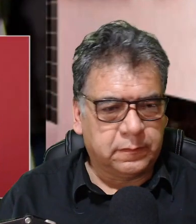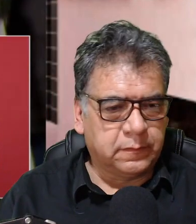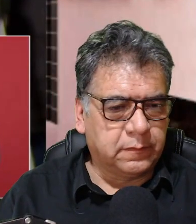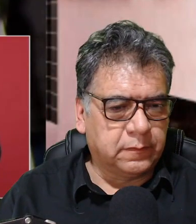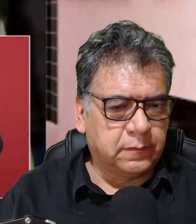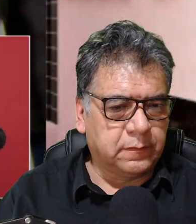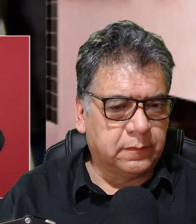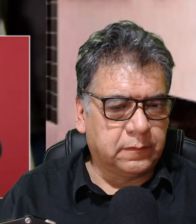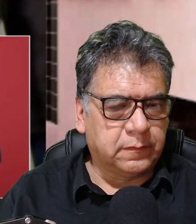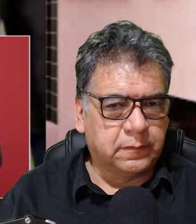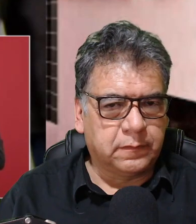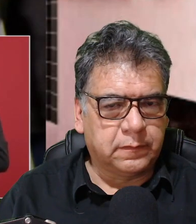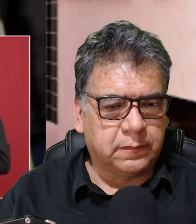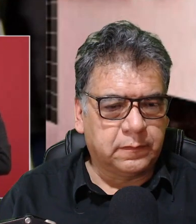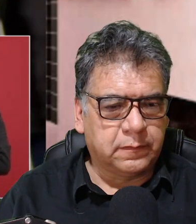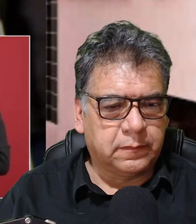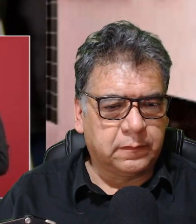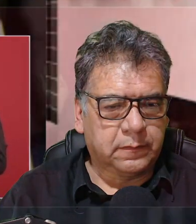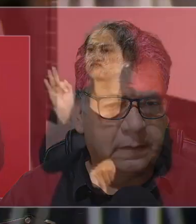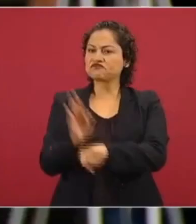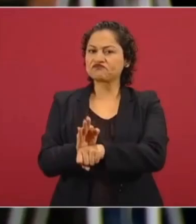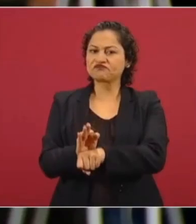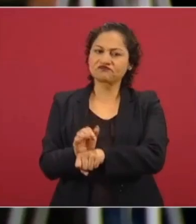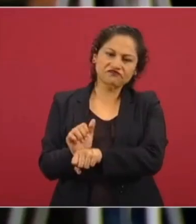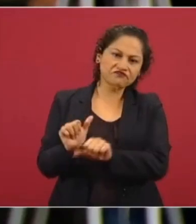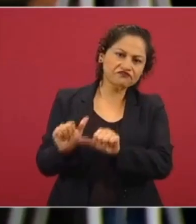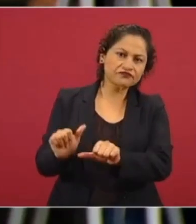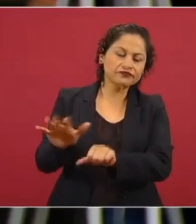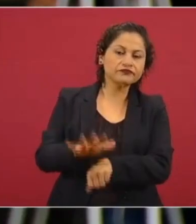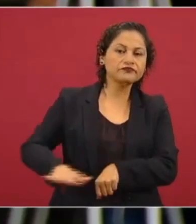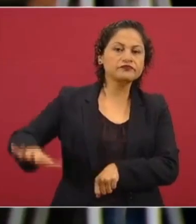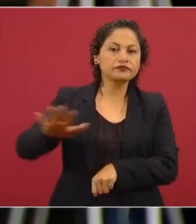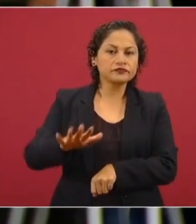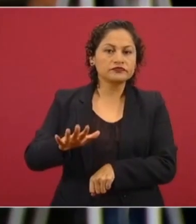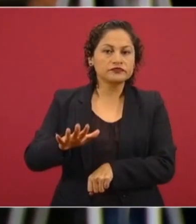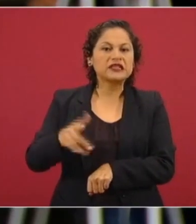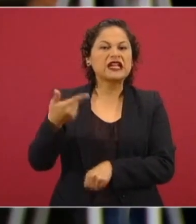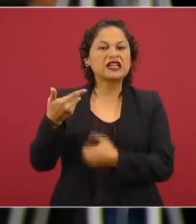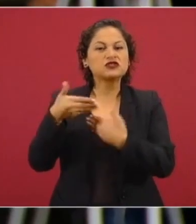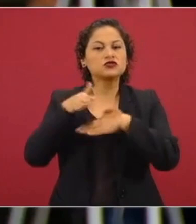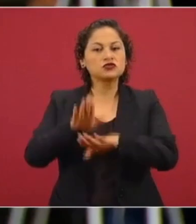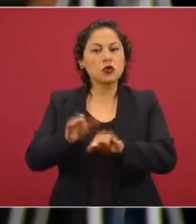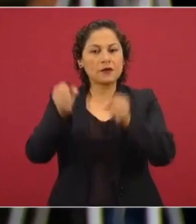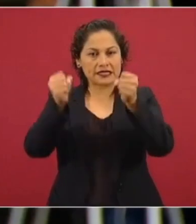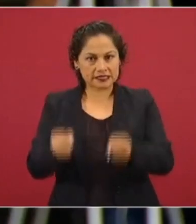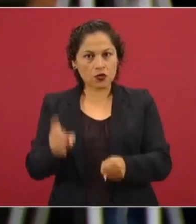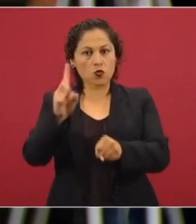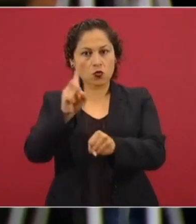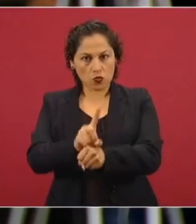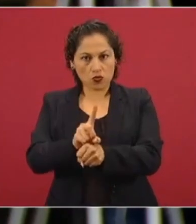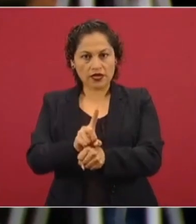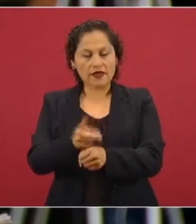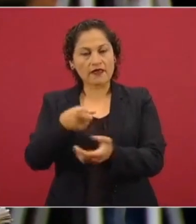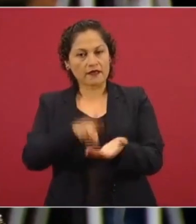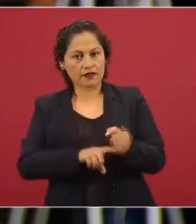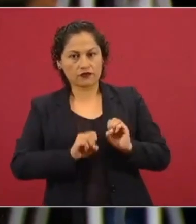predilectas de los gobiernos liberales en cuanto a la seguridad que brindaban a instalaciones del gobierno?